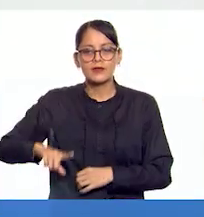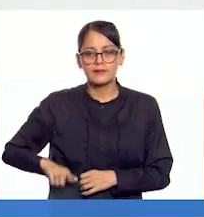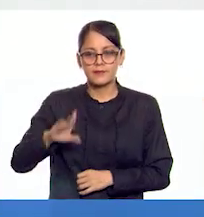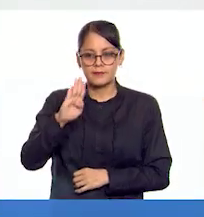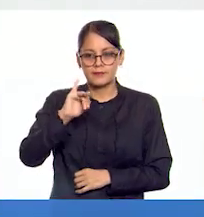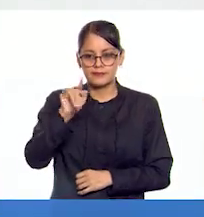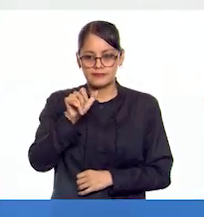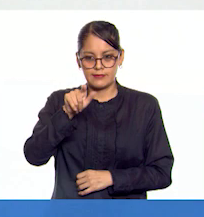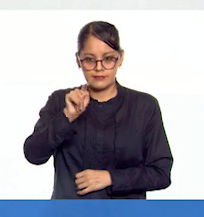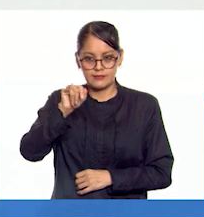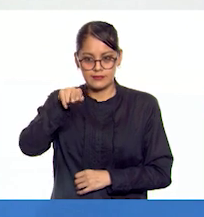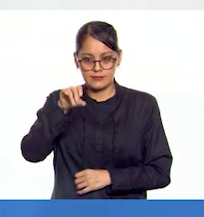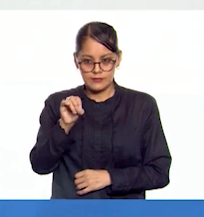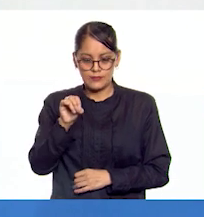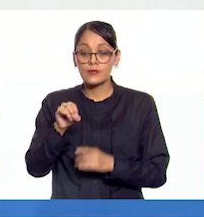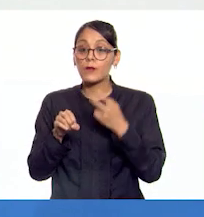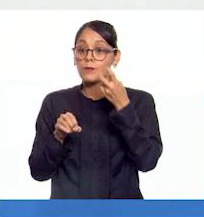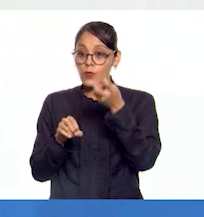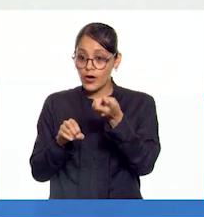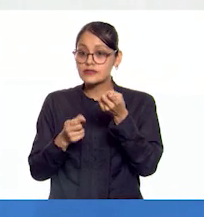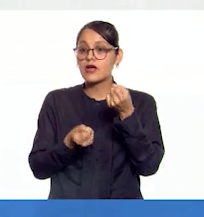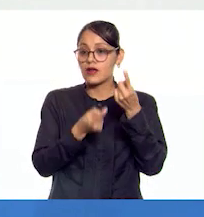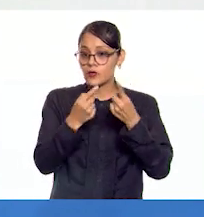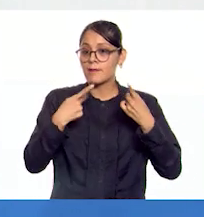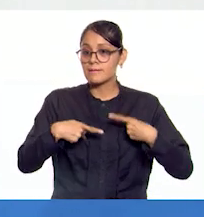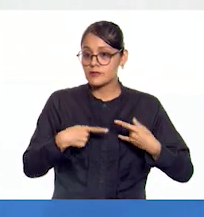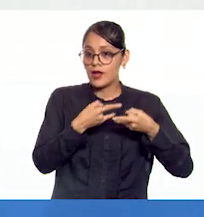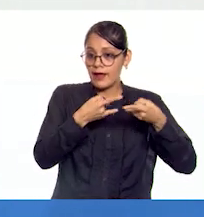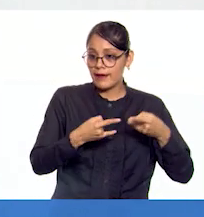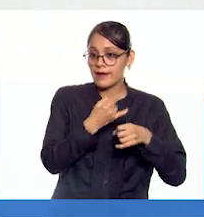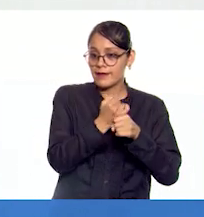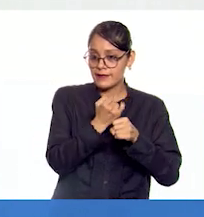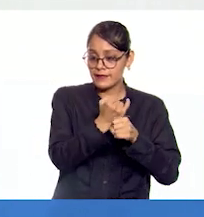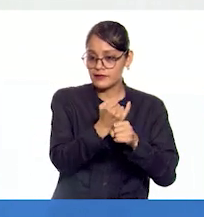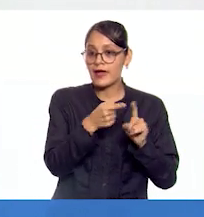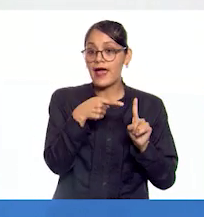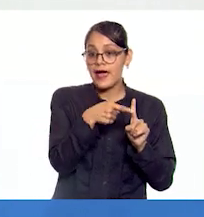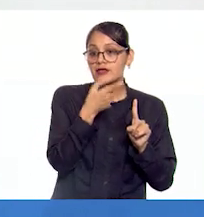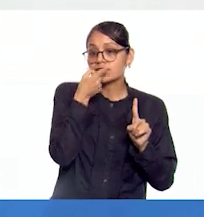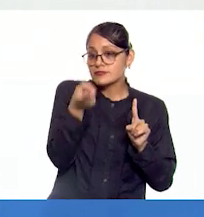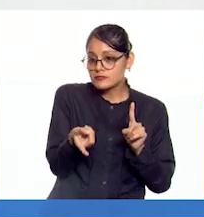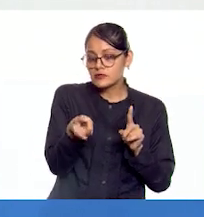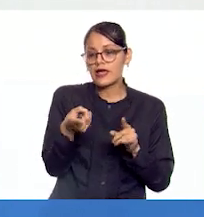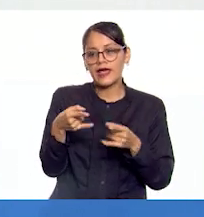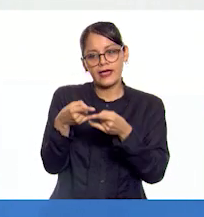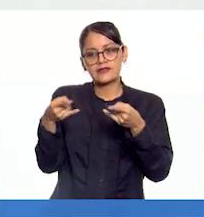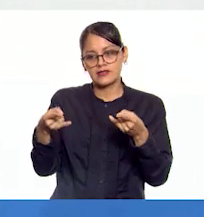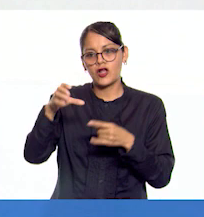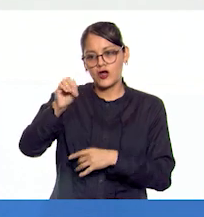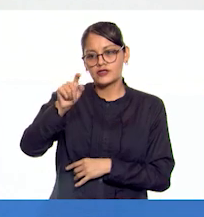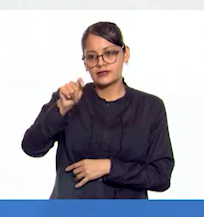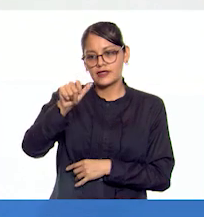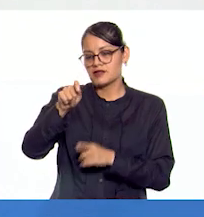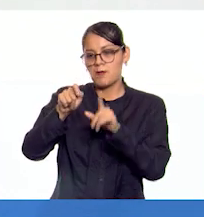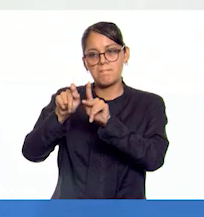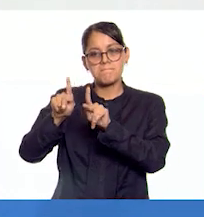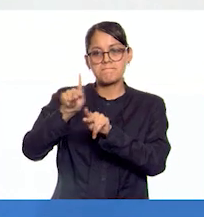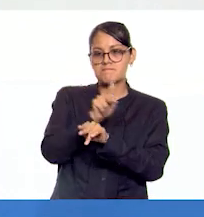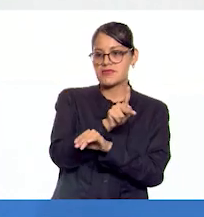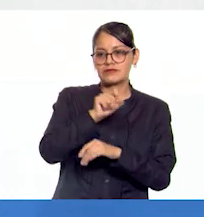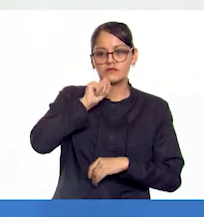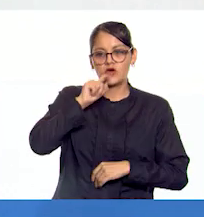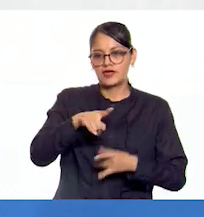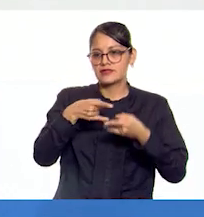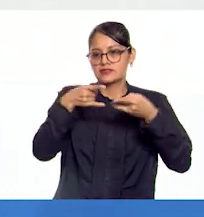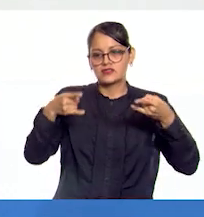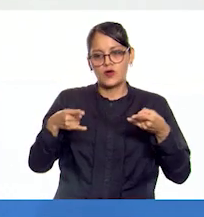Por eso, hay historiadores que afirman que la historia de Constantinopla es la historia del Imperio Bizantino. Su fundación